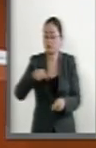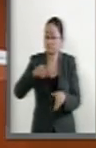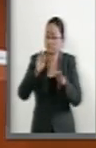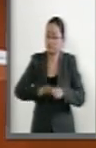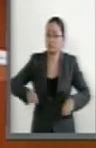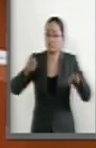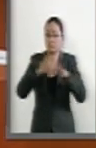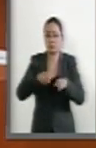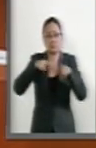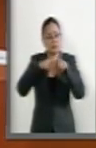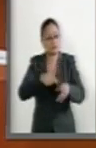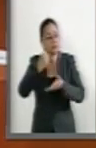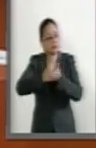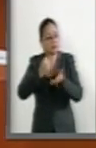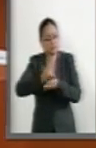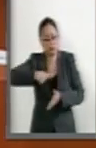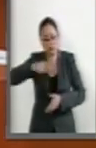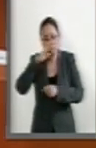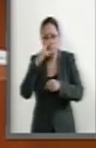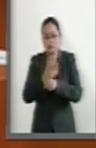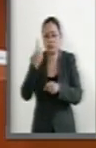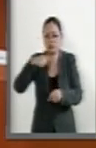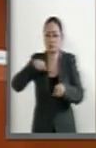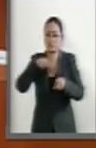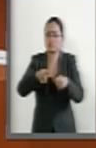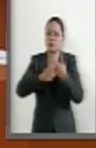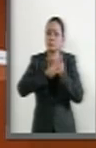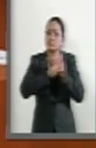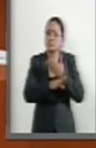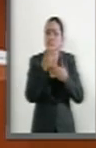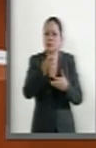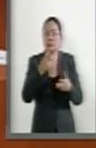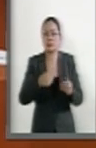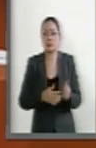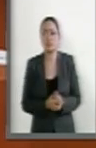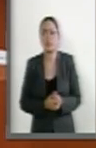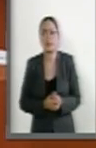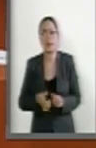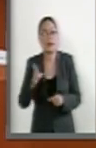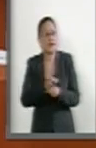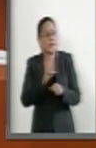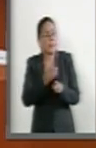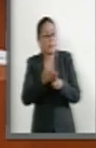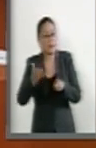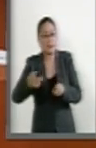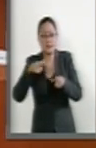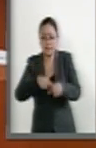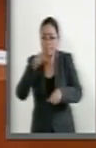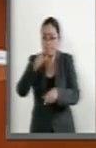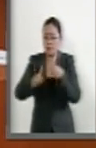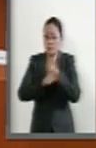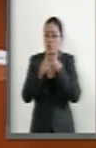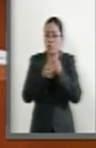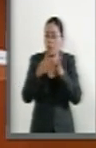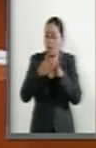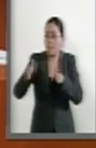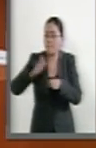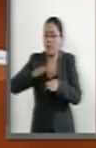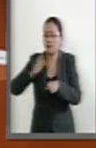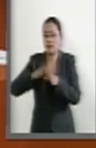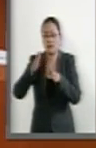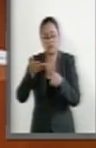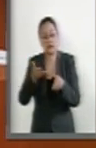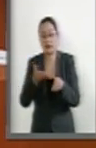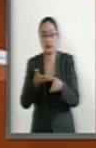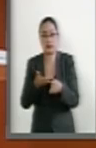en el ámbito de nuestra competencia para evitar que cada día siga habiendo este problema tan importante y sobre